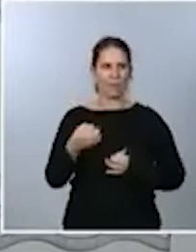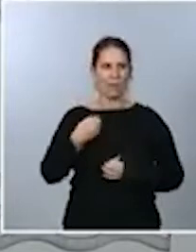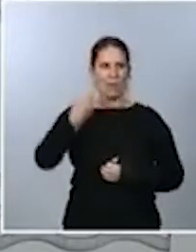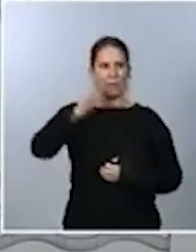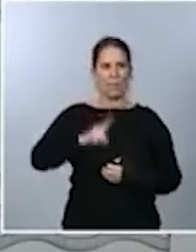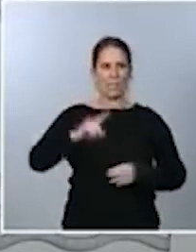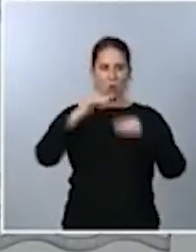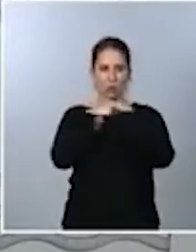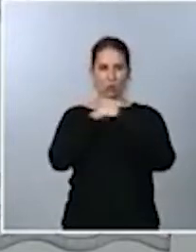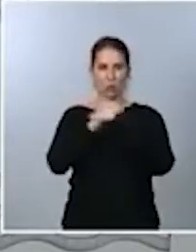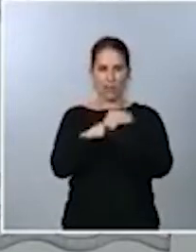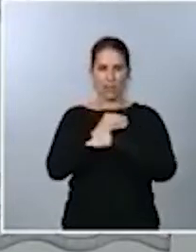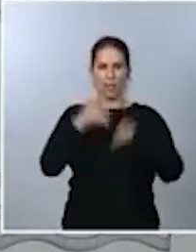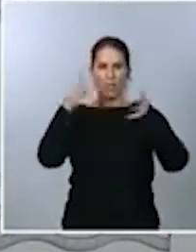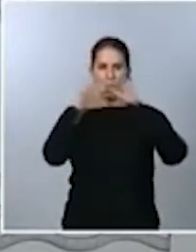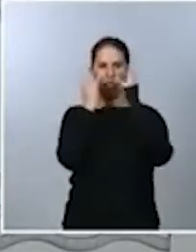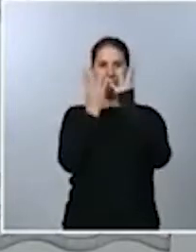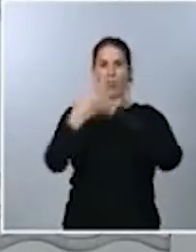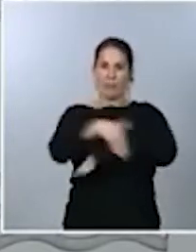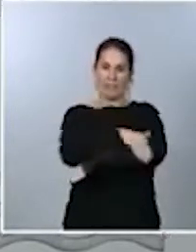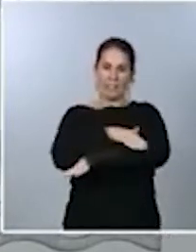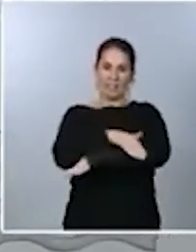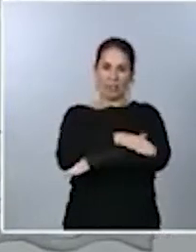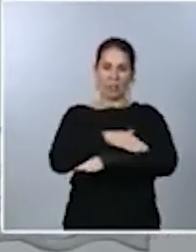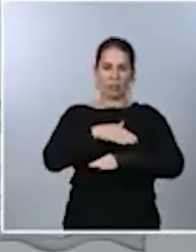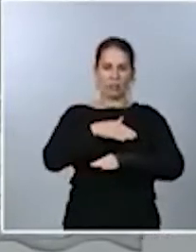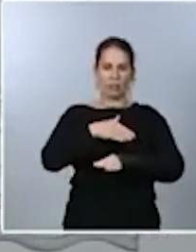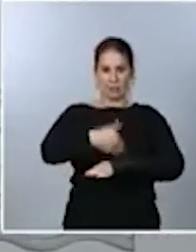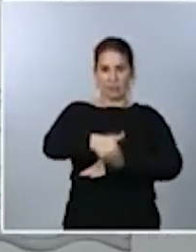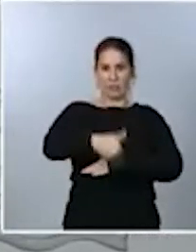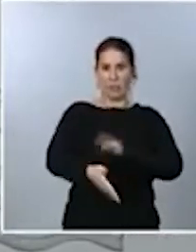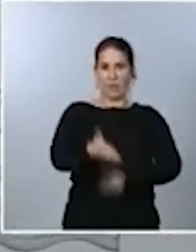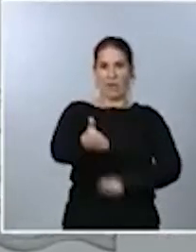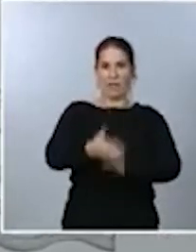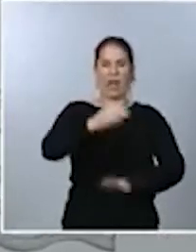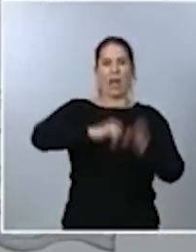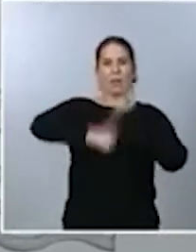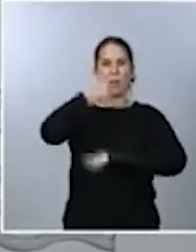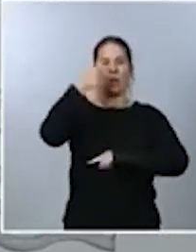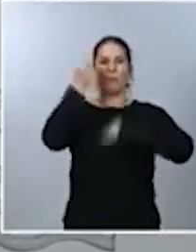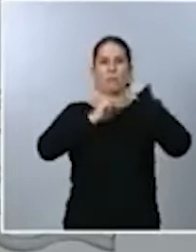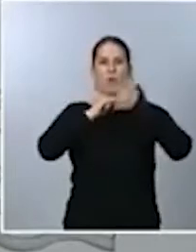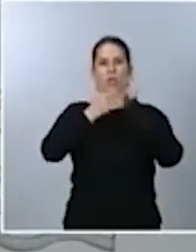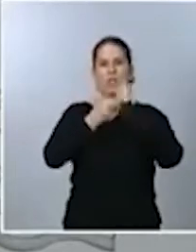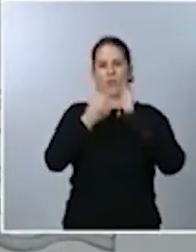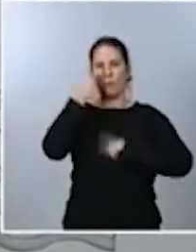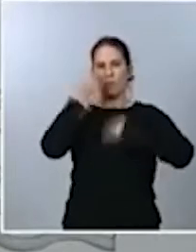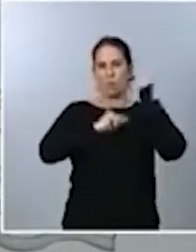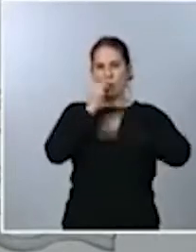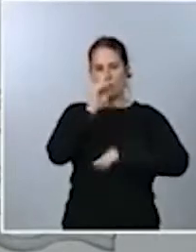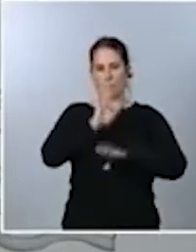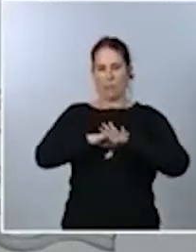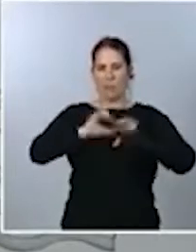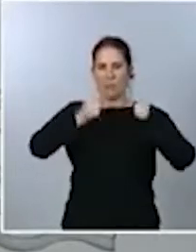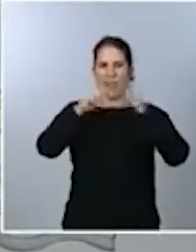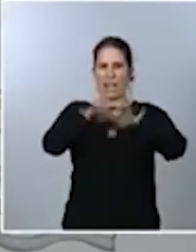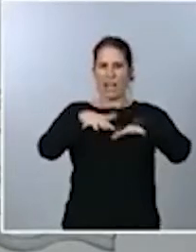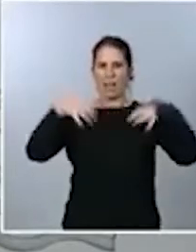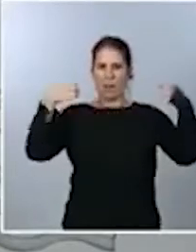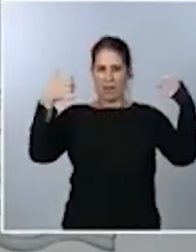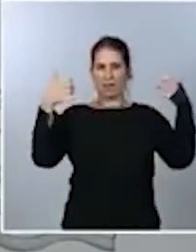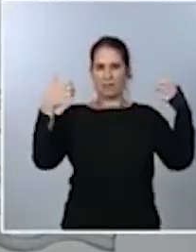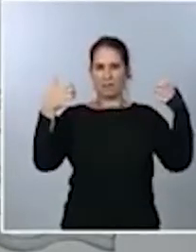Consejo de Ministros tiene previsto aprobar el proyecto de presupuesto para que entre en la Cámara. Y yo creo que con ello contesto a